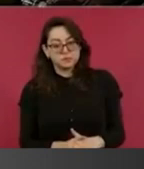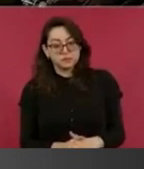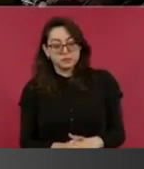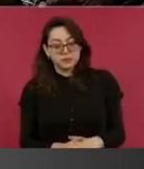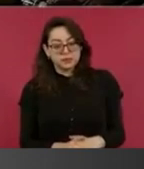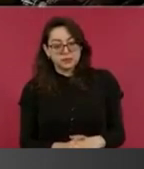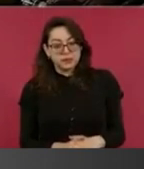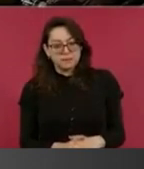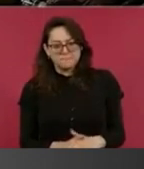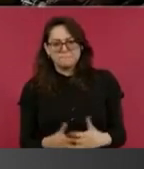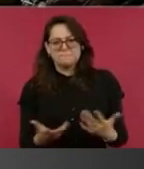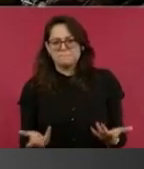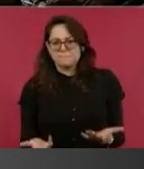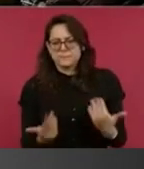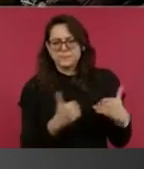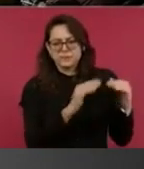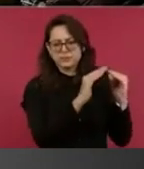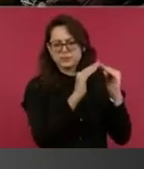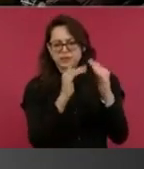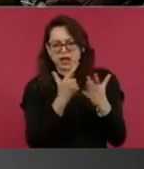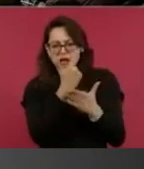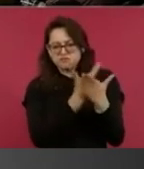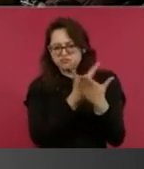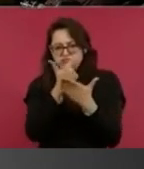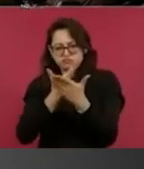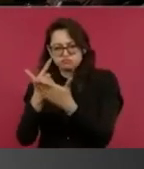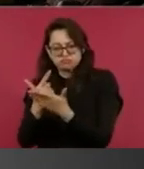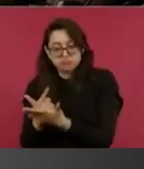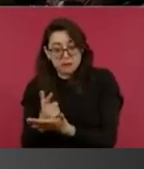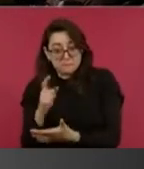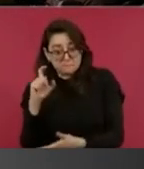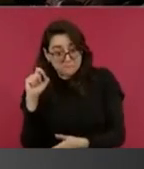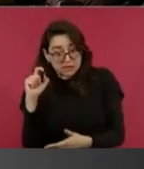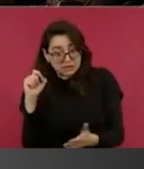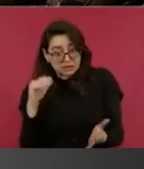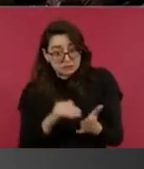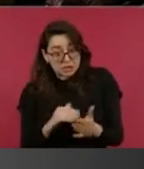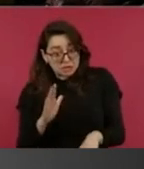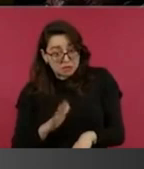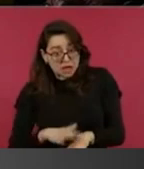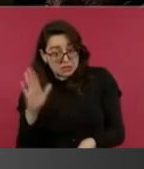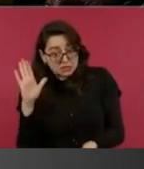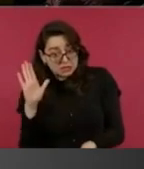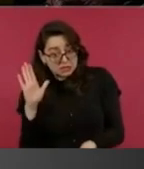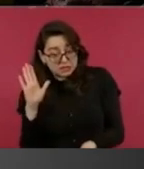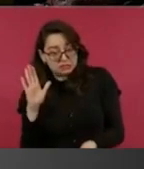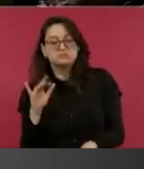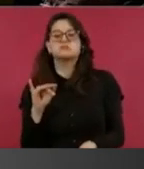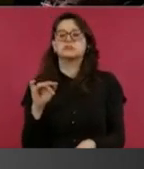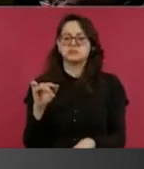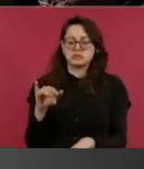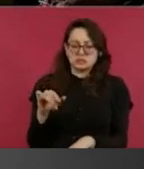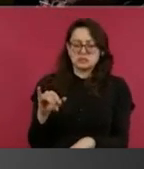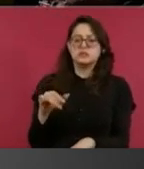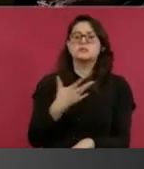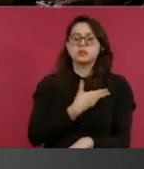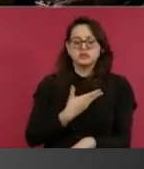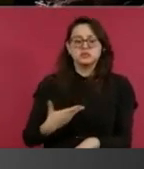han censado más de 20 mil viviendas.